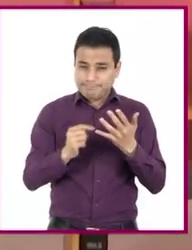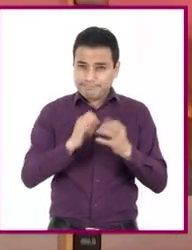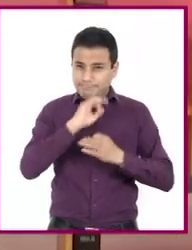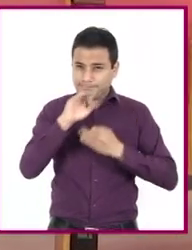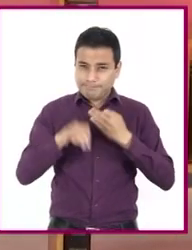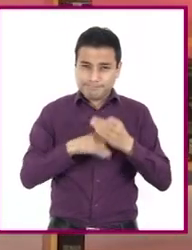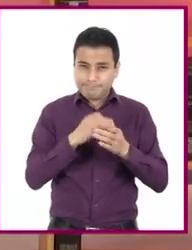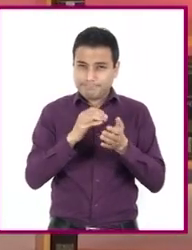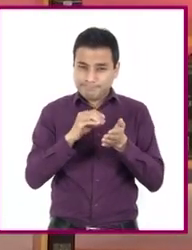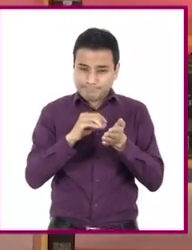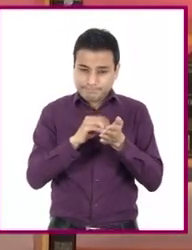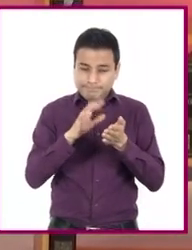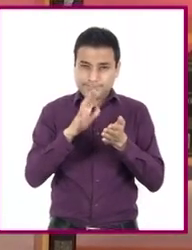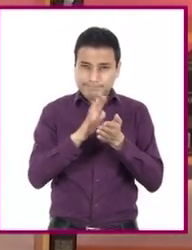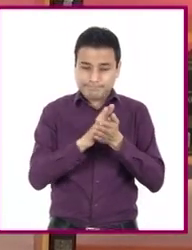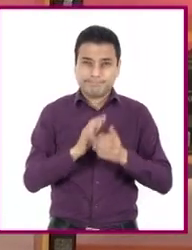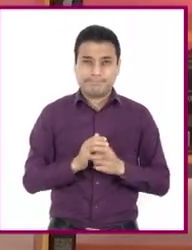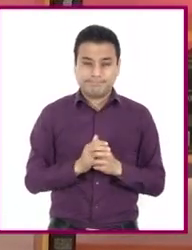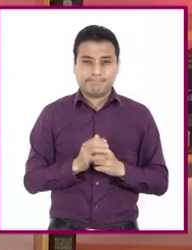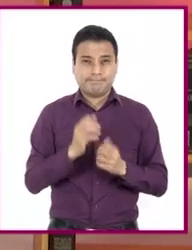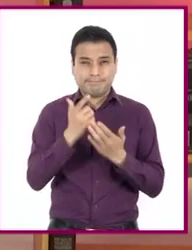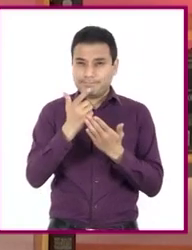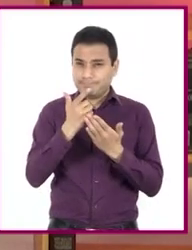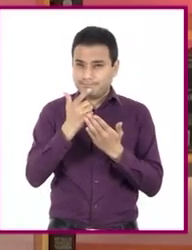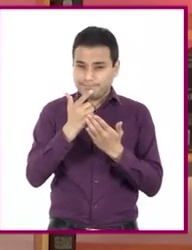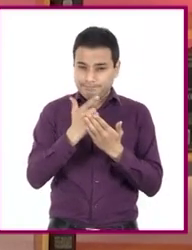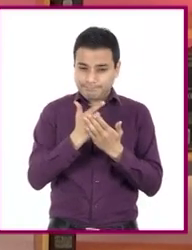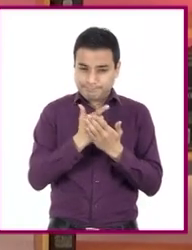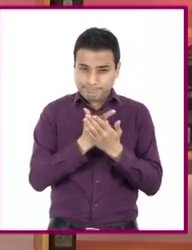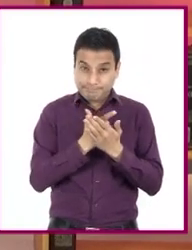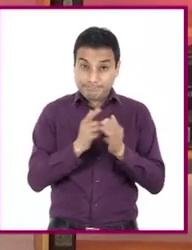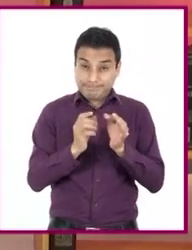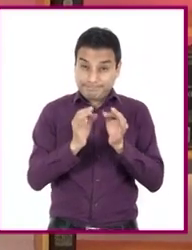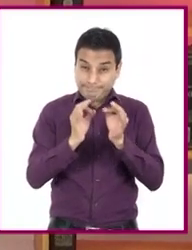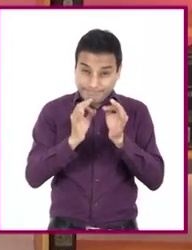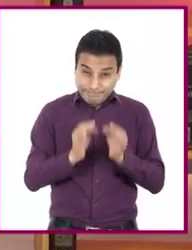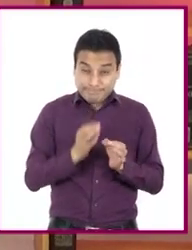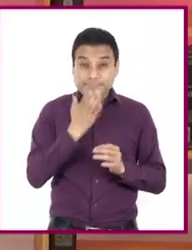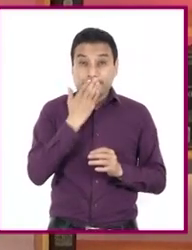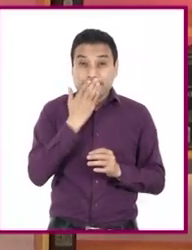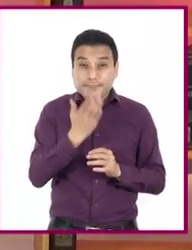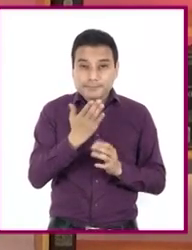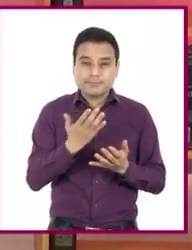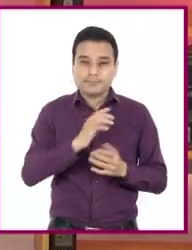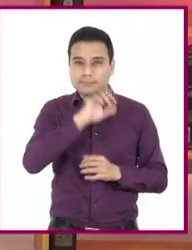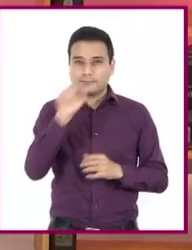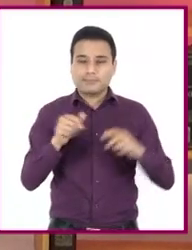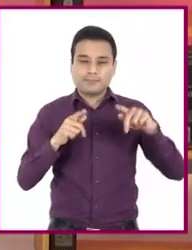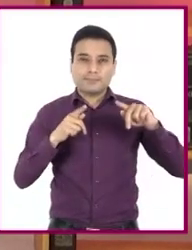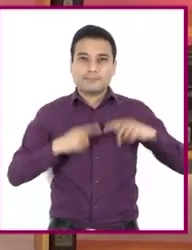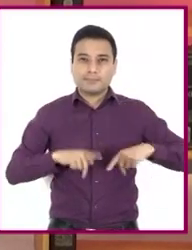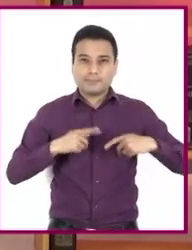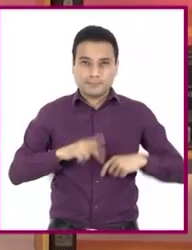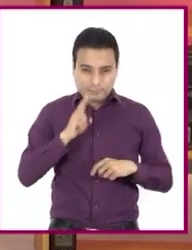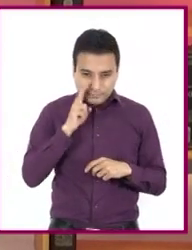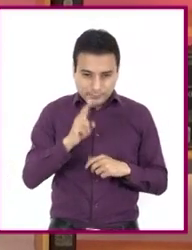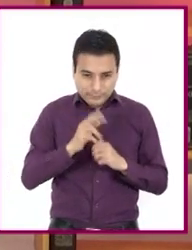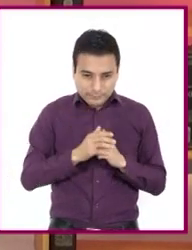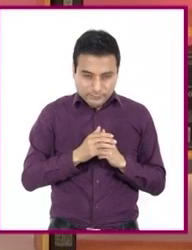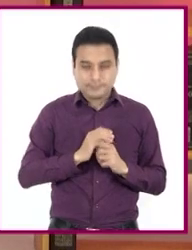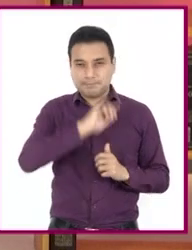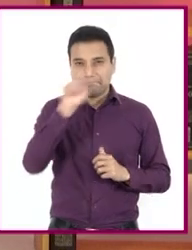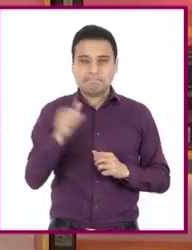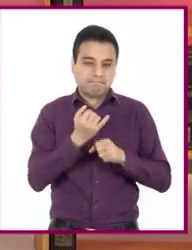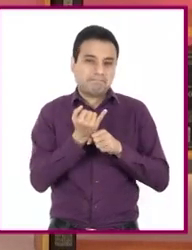Una lista de referencias completa permite que los lectores puedan acudir a sus fuentes en caso de requerir más